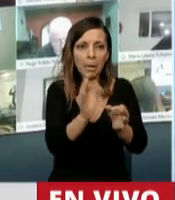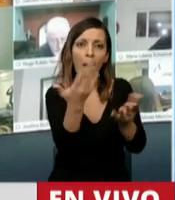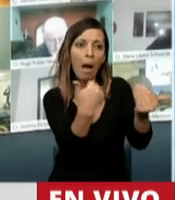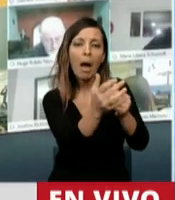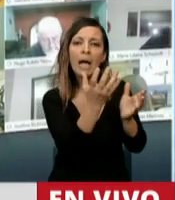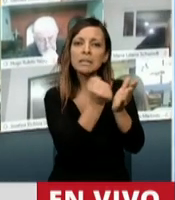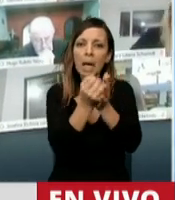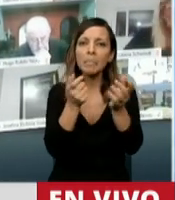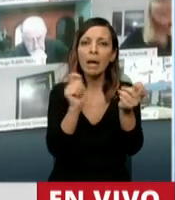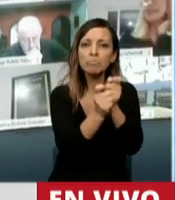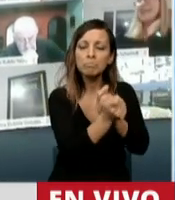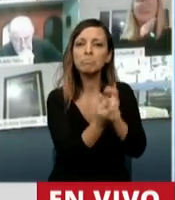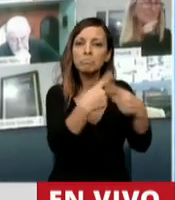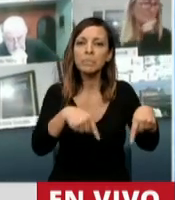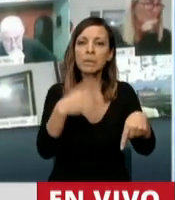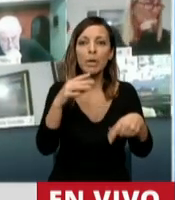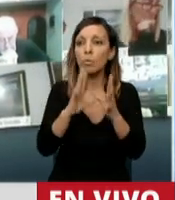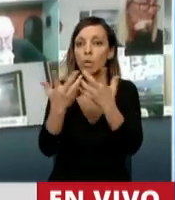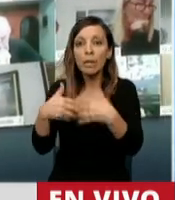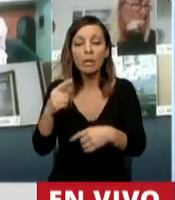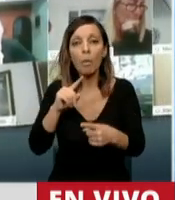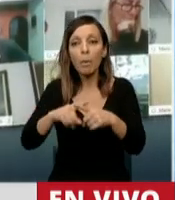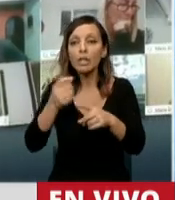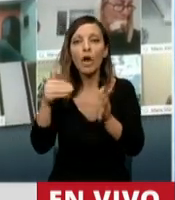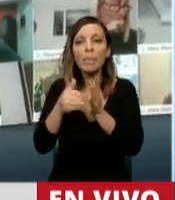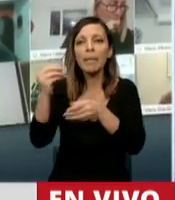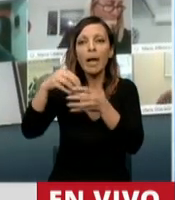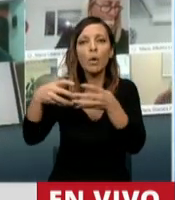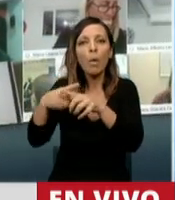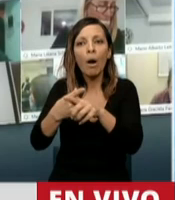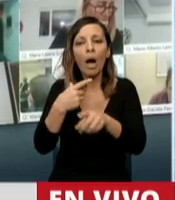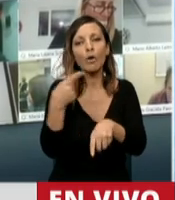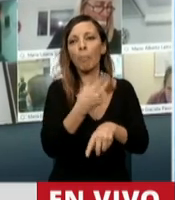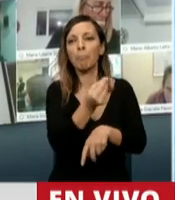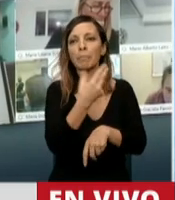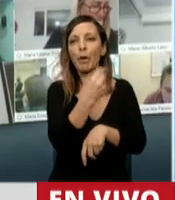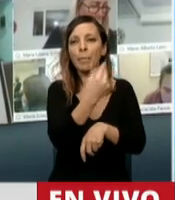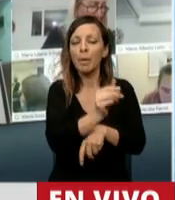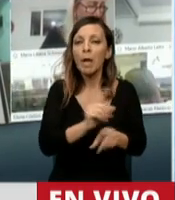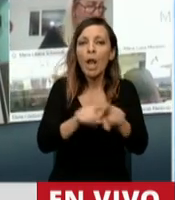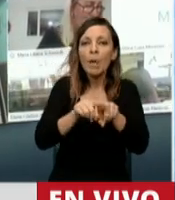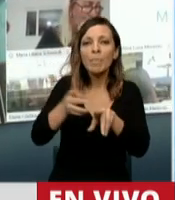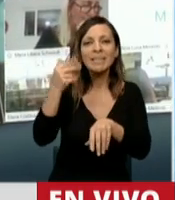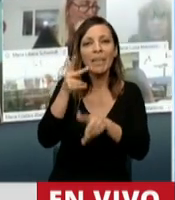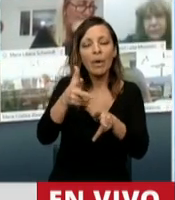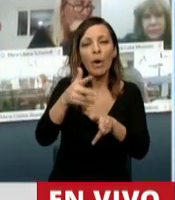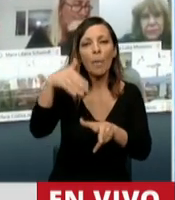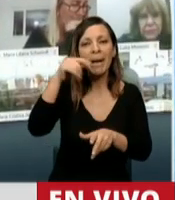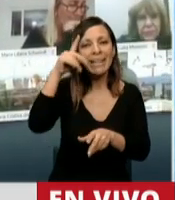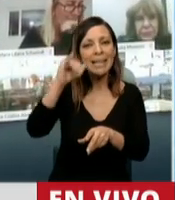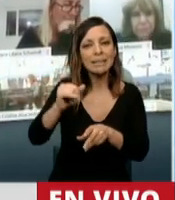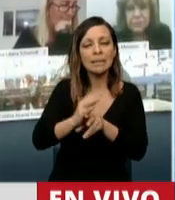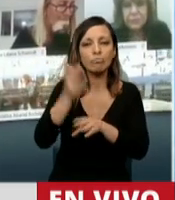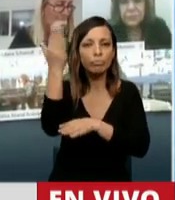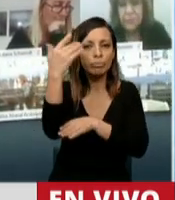muchas de las demandas, pero hay una decisión política de oponerse. ¿Qué tiene sentido cuando vimos lo que pasó ayer, como decía el diputado Germán Martínez, cuando frente al informe del